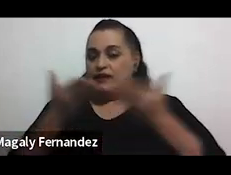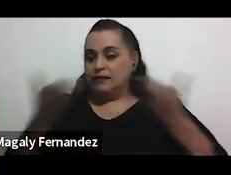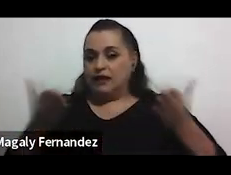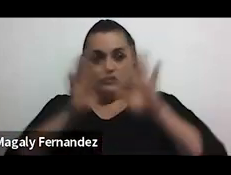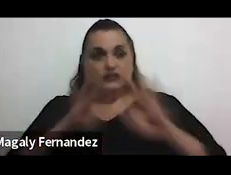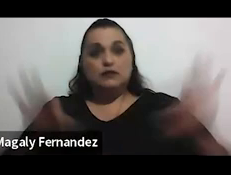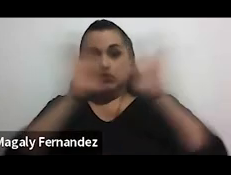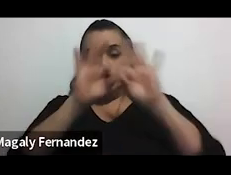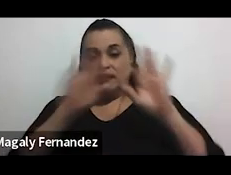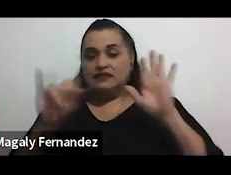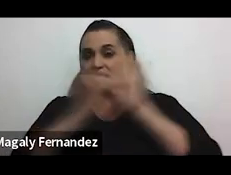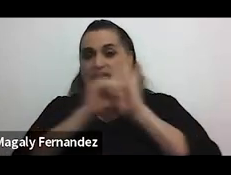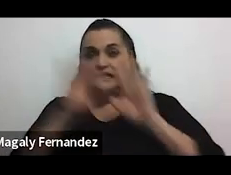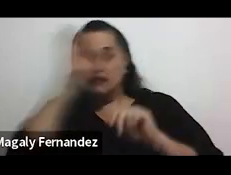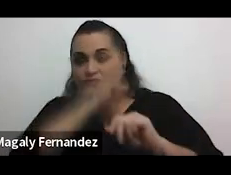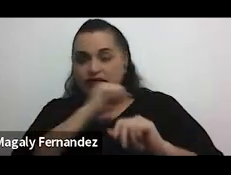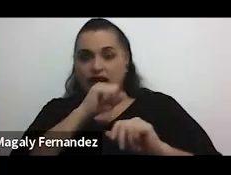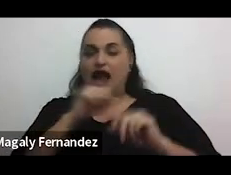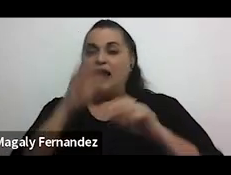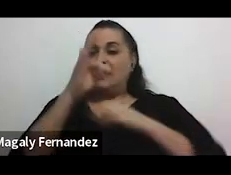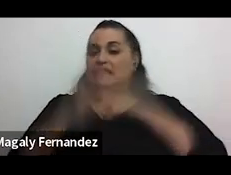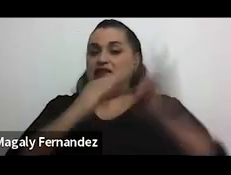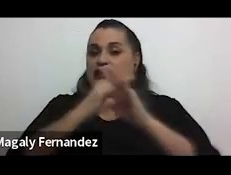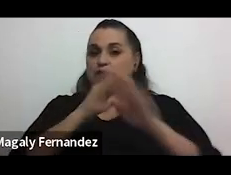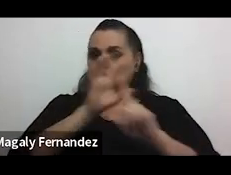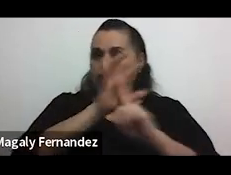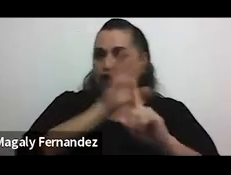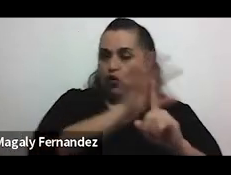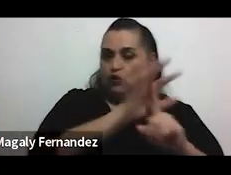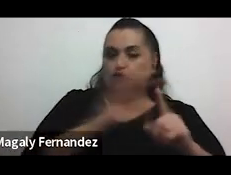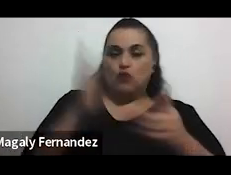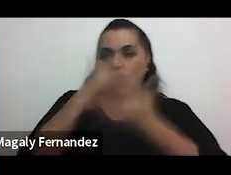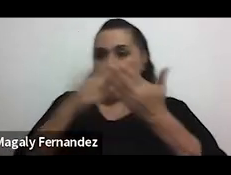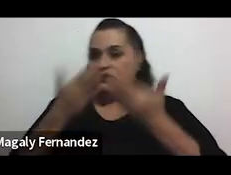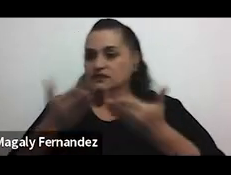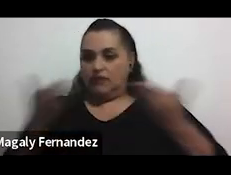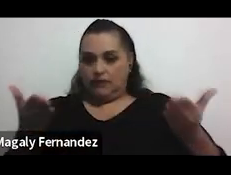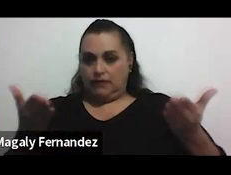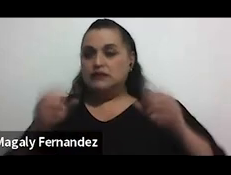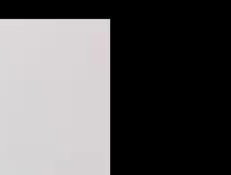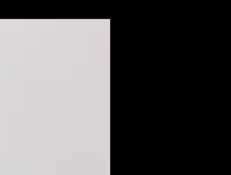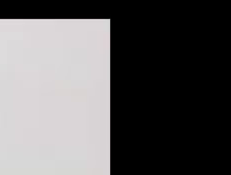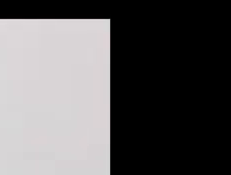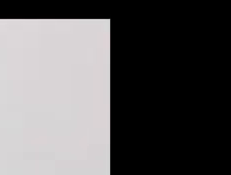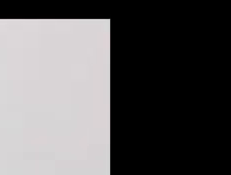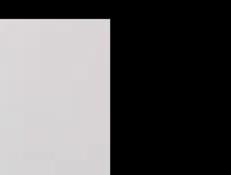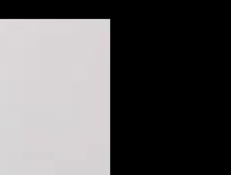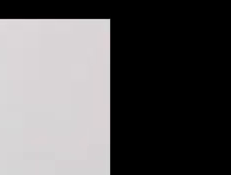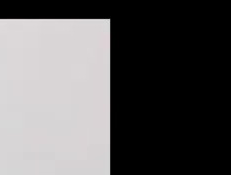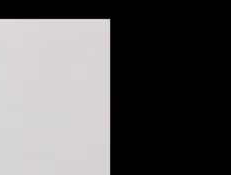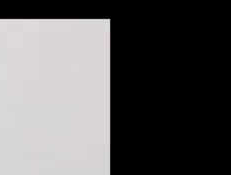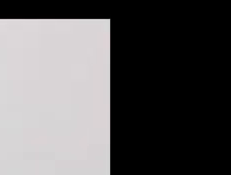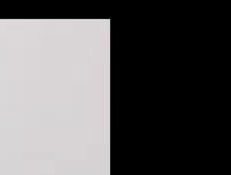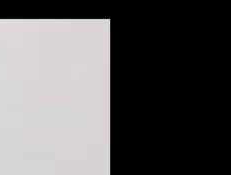para identificar los tipos de acoso y algunas herramientas para poder abordarlo y prevenirlo muchísimas gracias